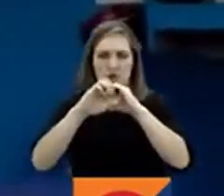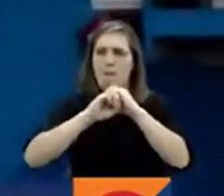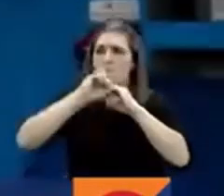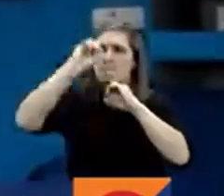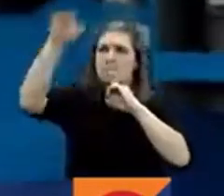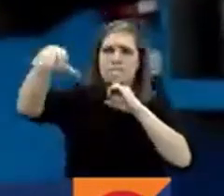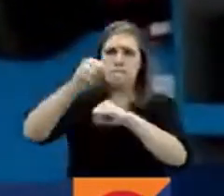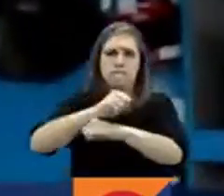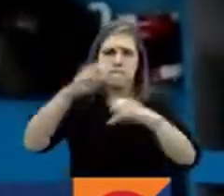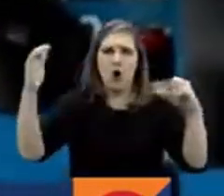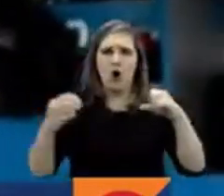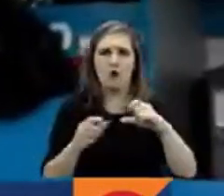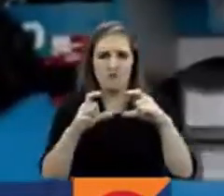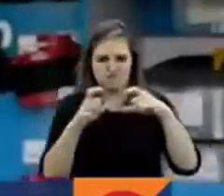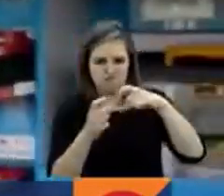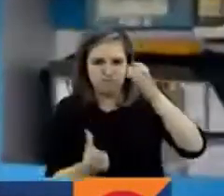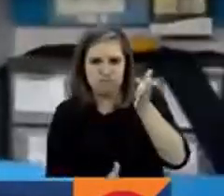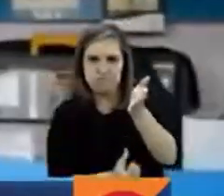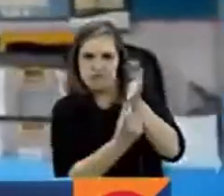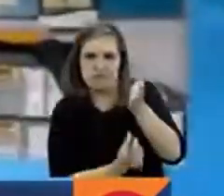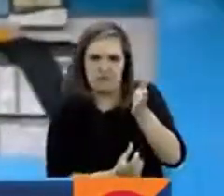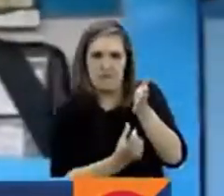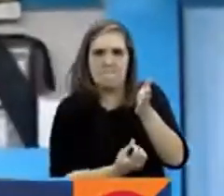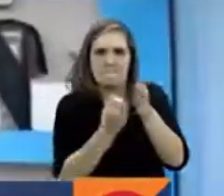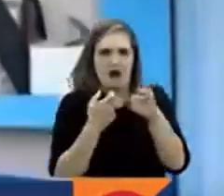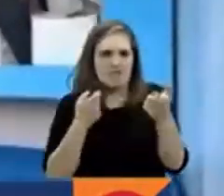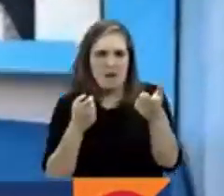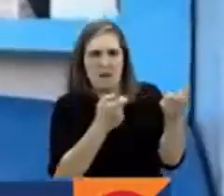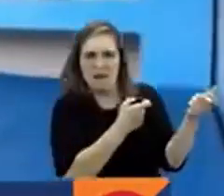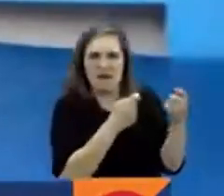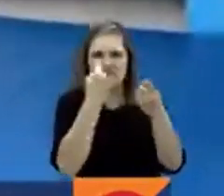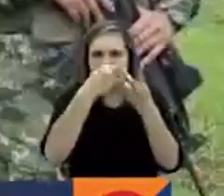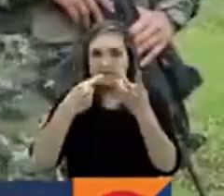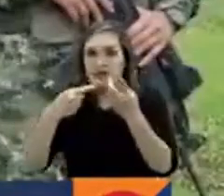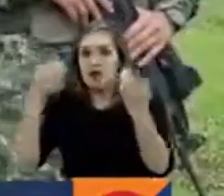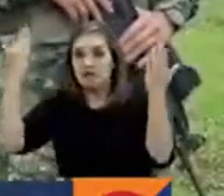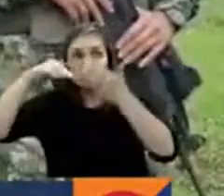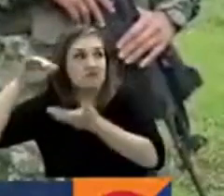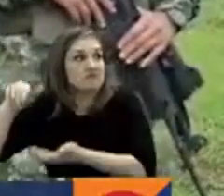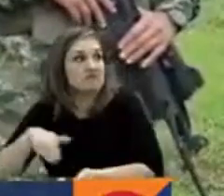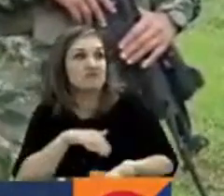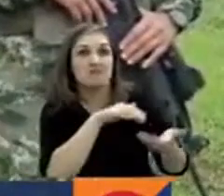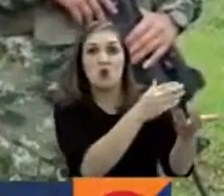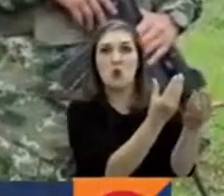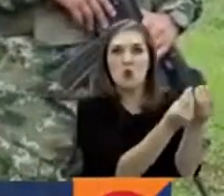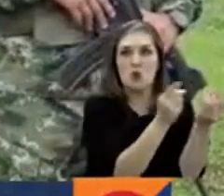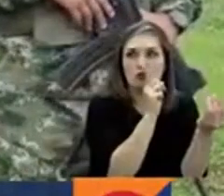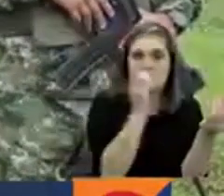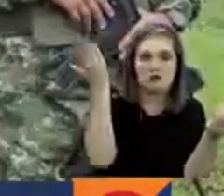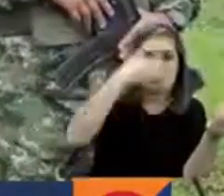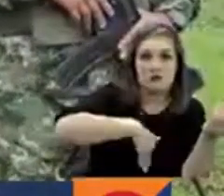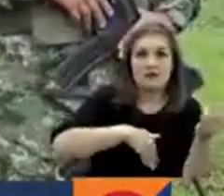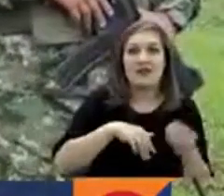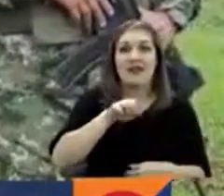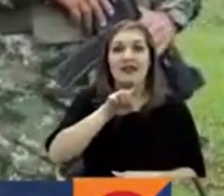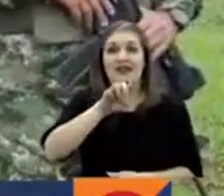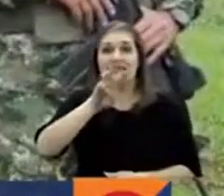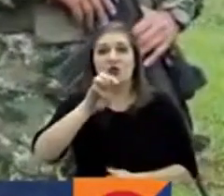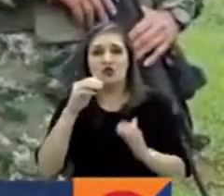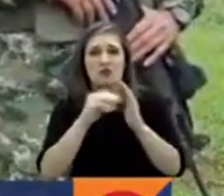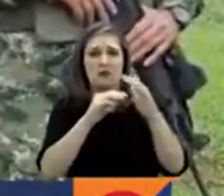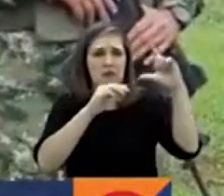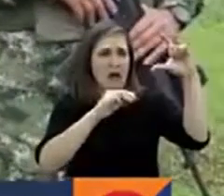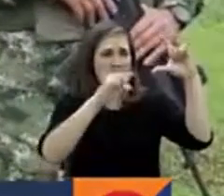fusil y otros elementos de combate que llegarían a manos de un grupo armado organizado. Más de 18 mil cartuchos de diferentes calibres,